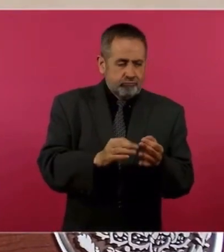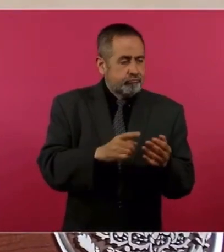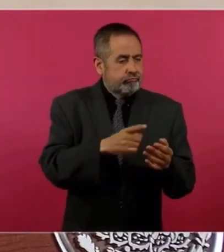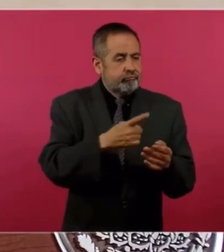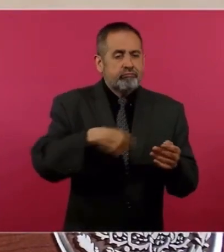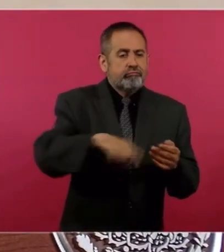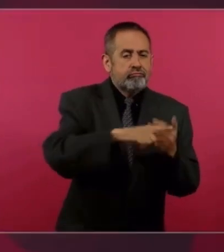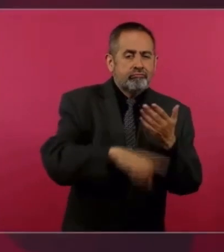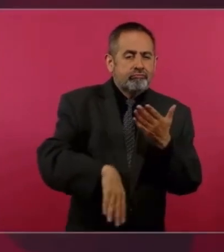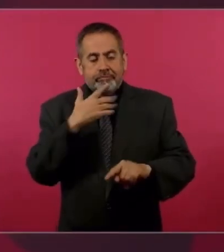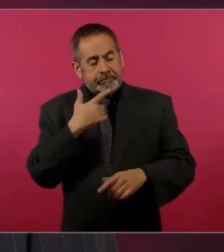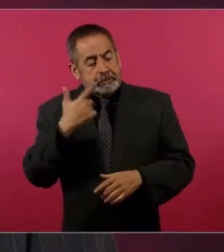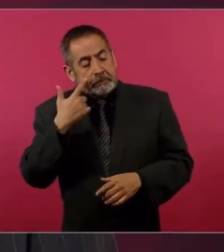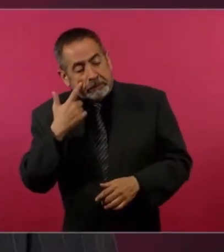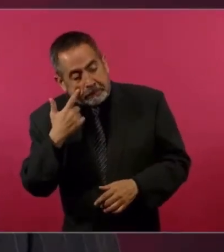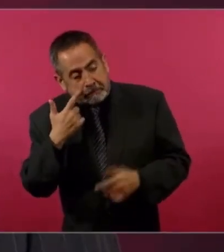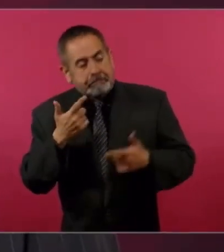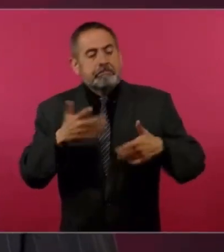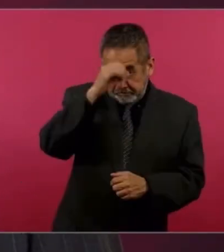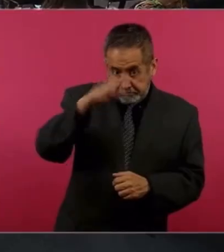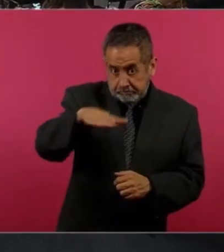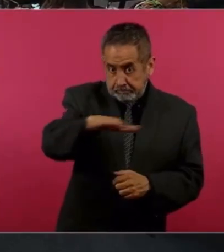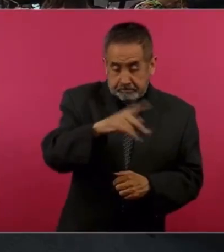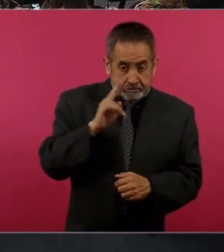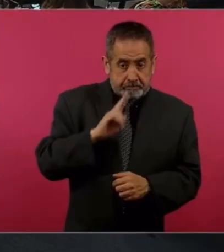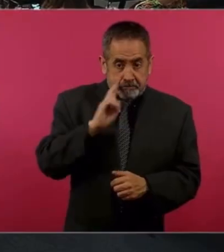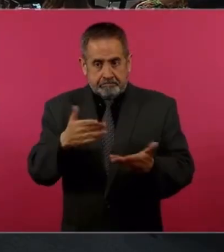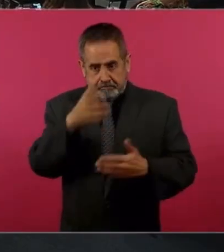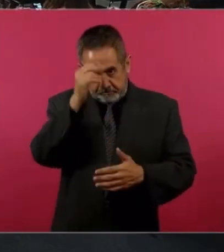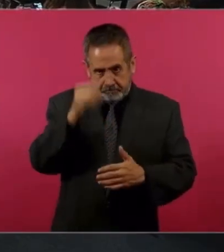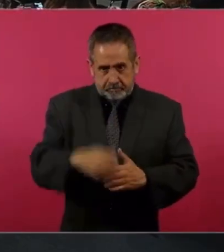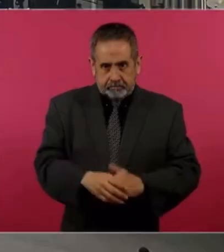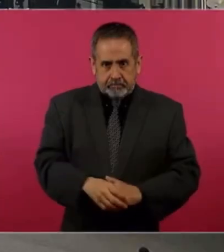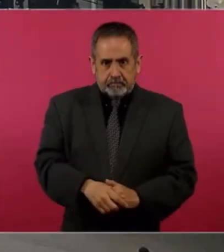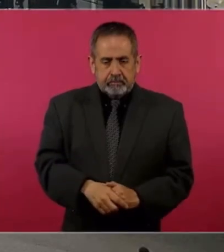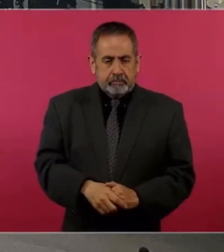de la corrupción. ¿Cómo lo ven? Está bien, ¿verdad?